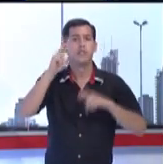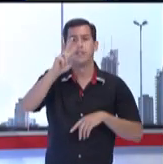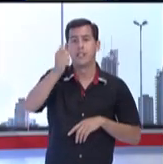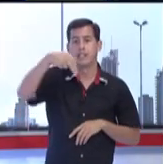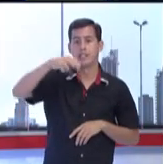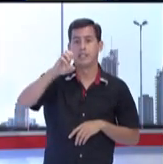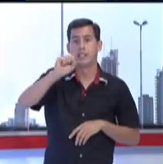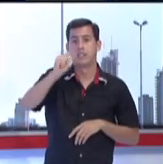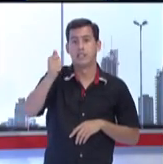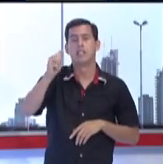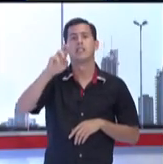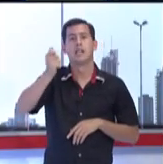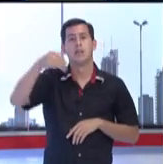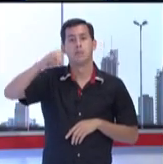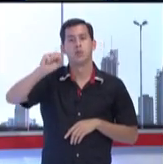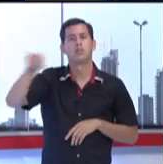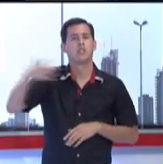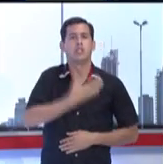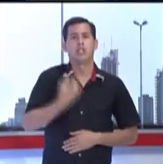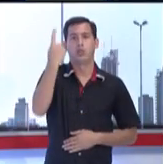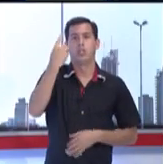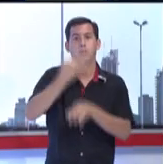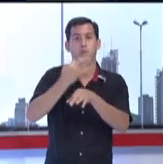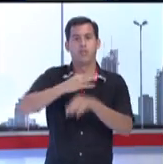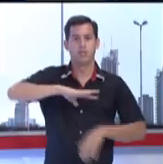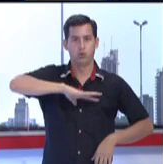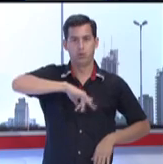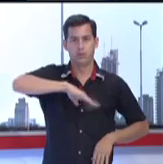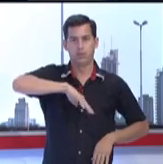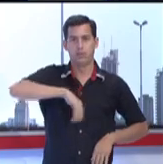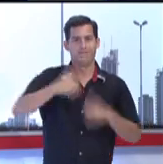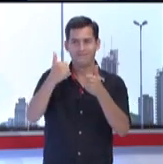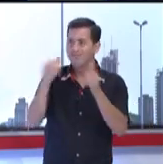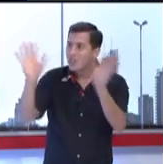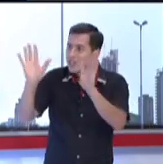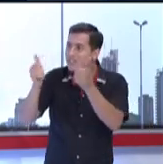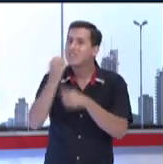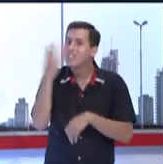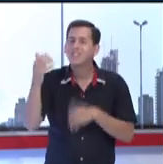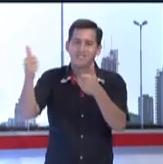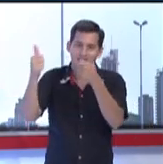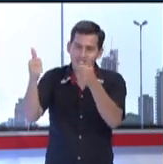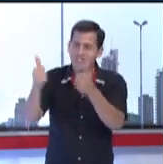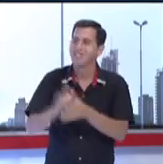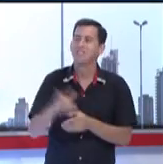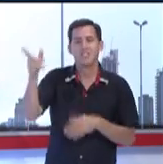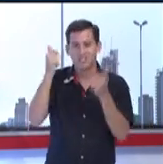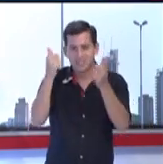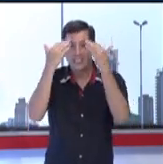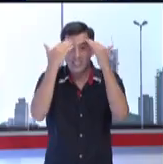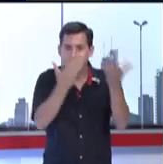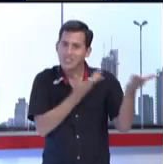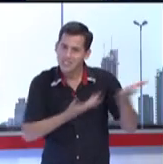directora del Centro de Atención a Personas con Discapacidad Auditiva Rosa Peña. ¿Qué tal, licenciada? ¿Cómo está? Muy bien, gracias por la invitación.